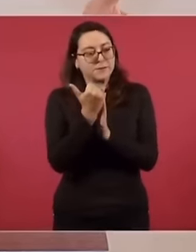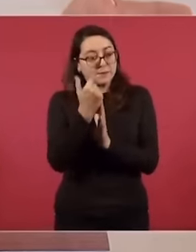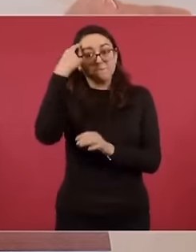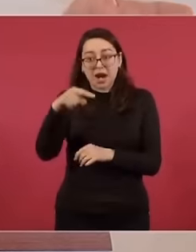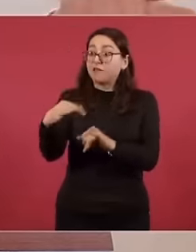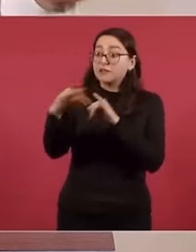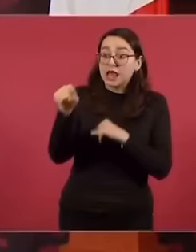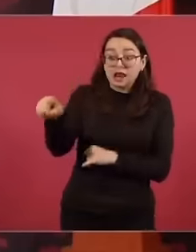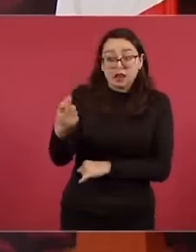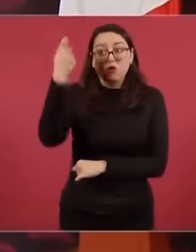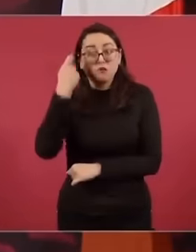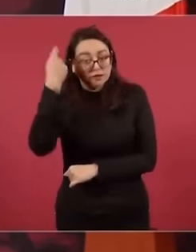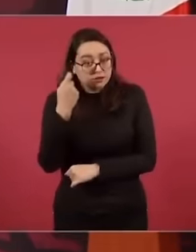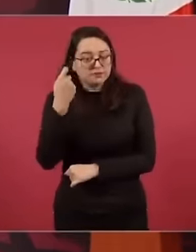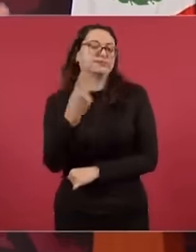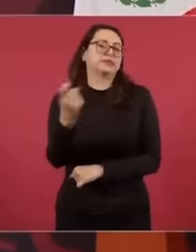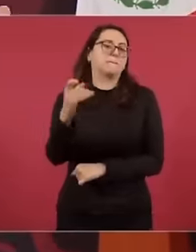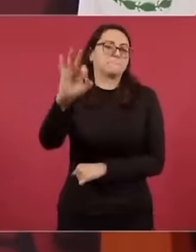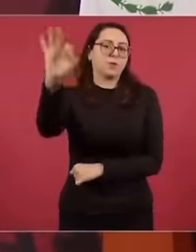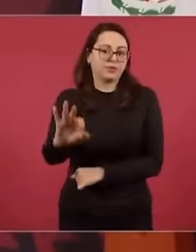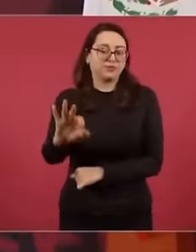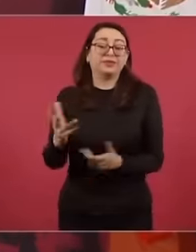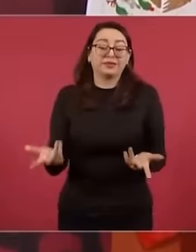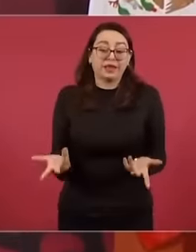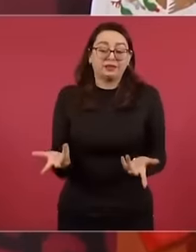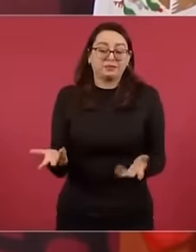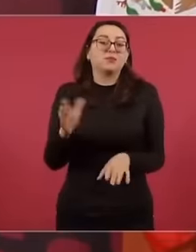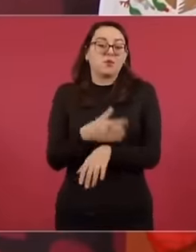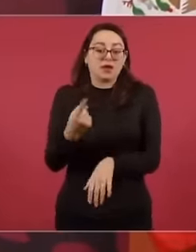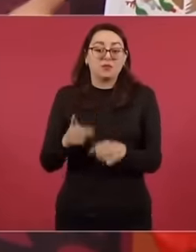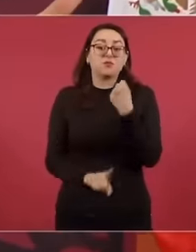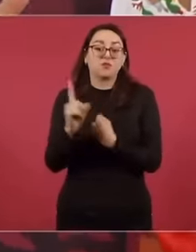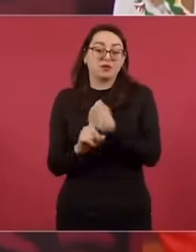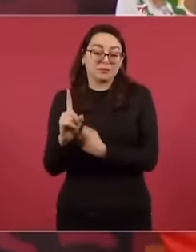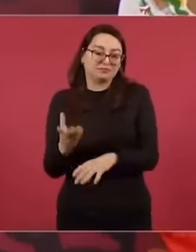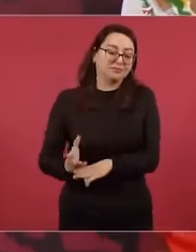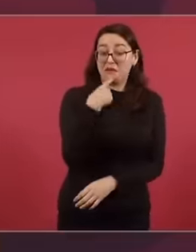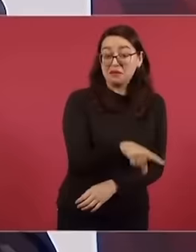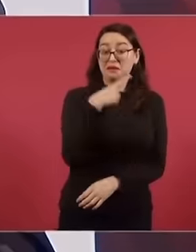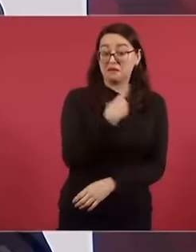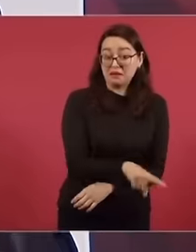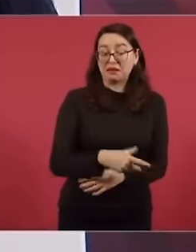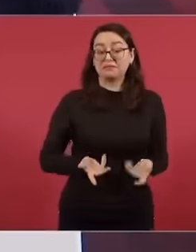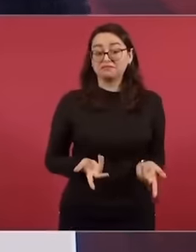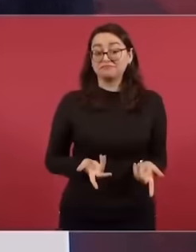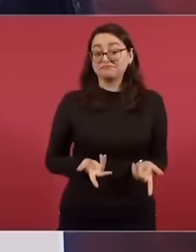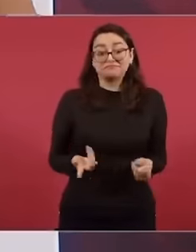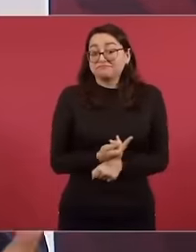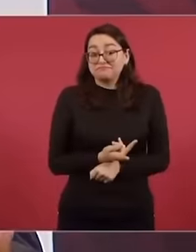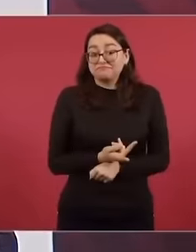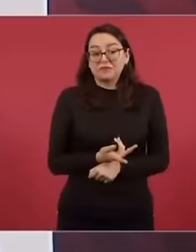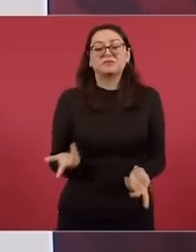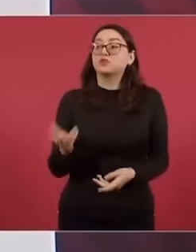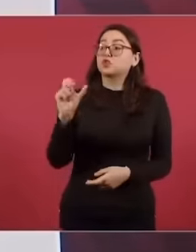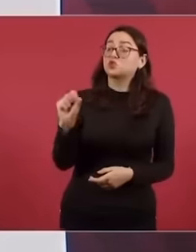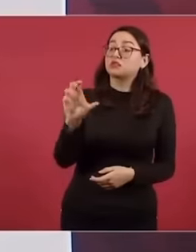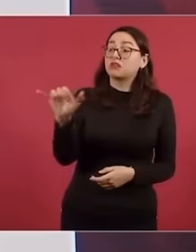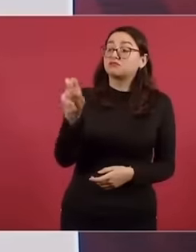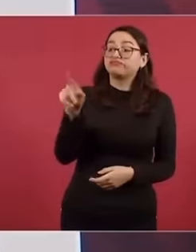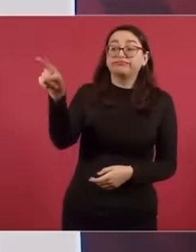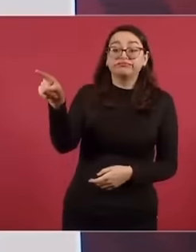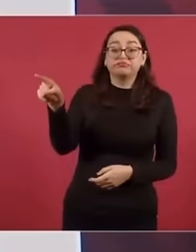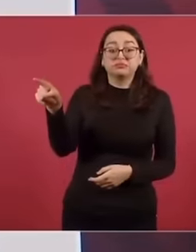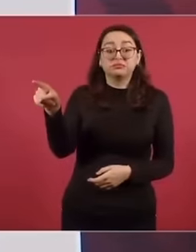el neoliberalismo y con nombres y apellidos Ernesto Cedillo. Y la Suprema Corte